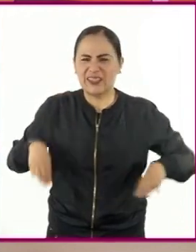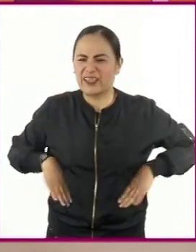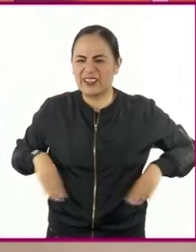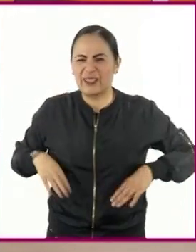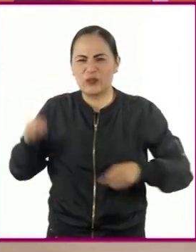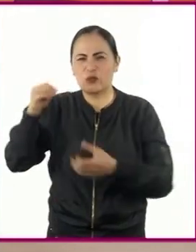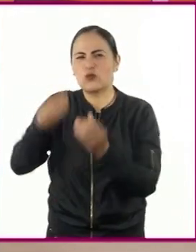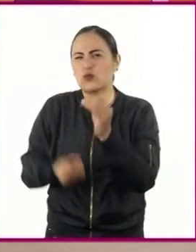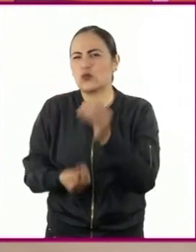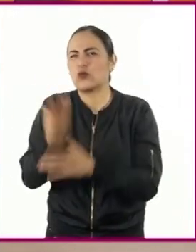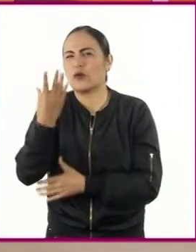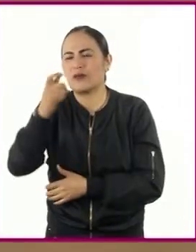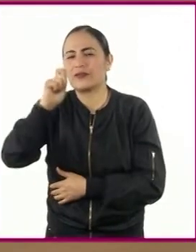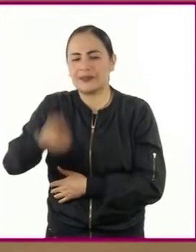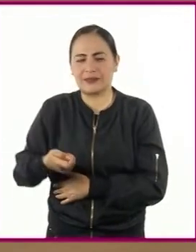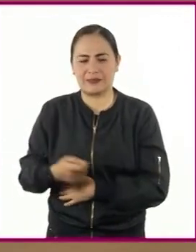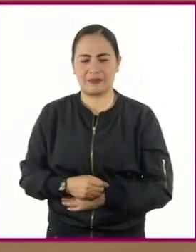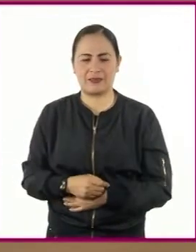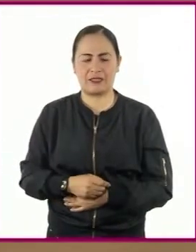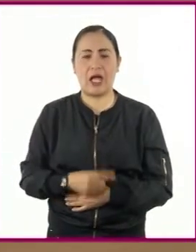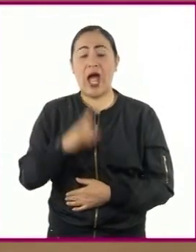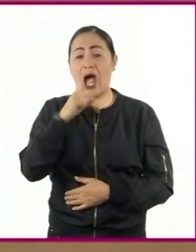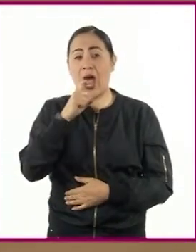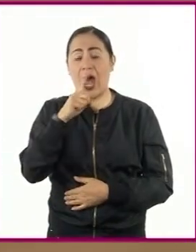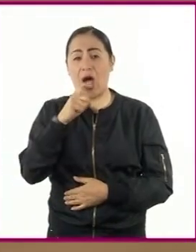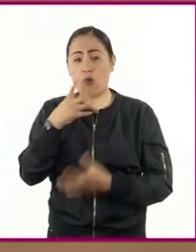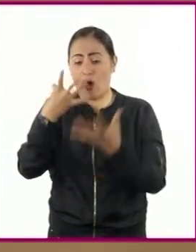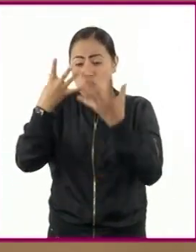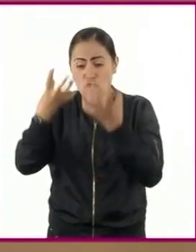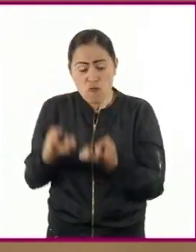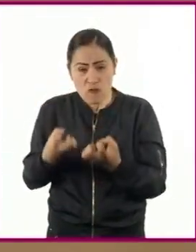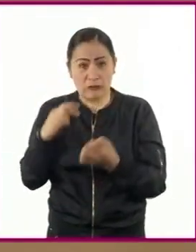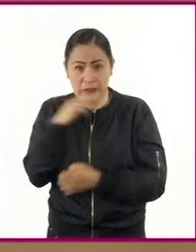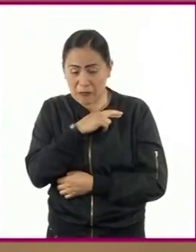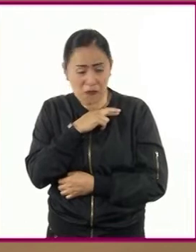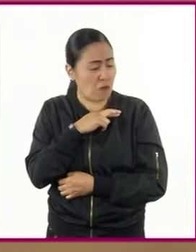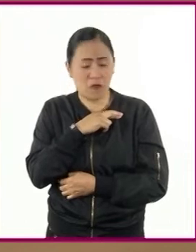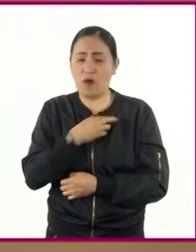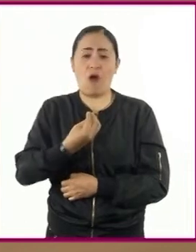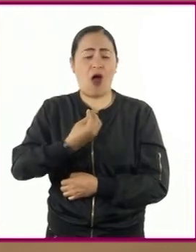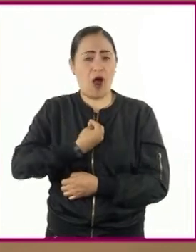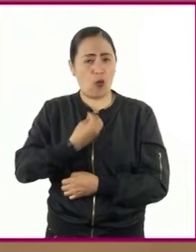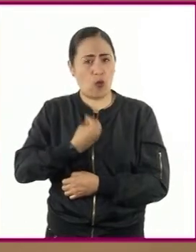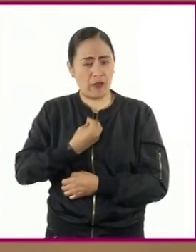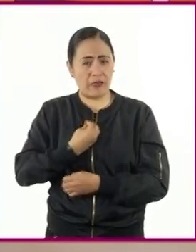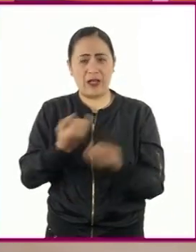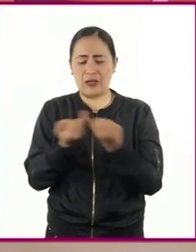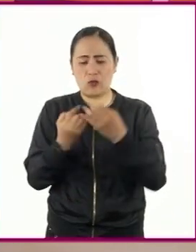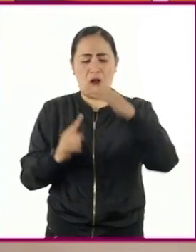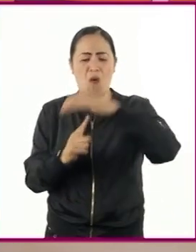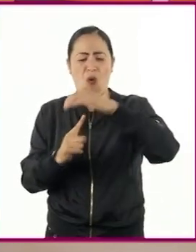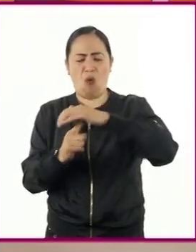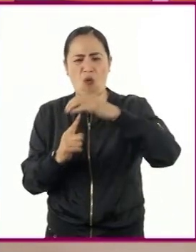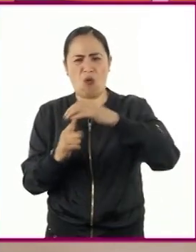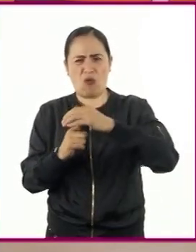es resistente a la pérdida de agua y a los ataques por hongos.